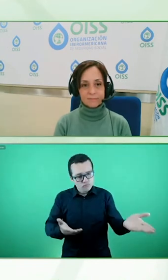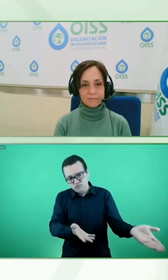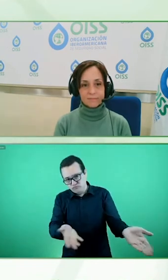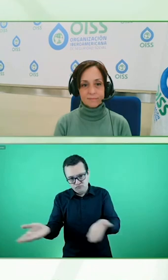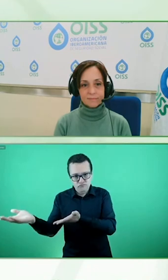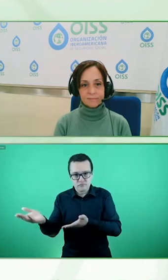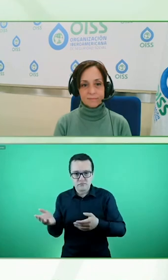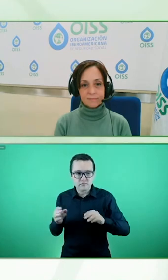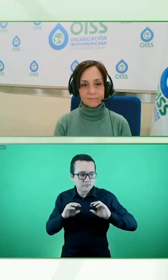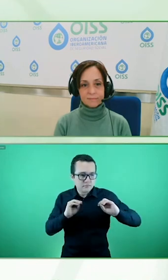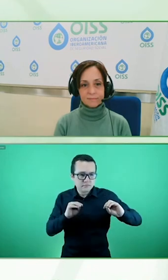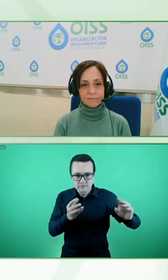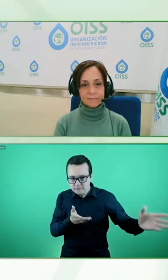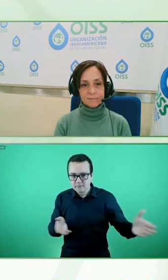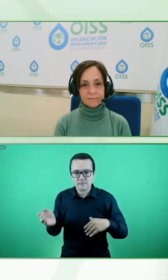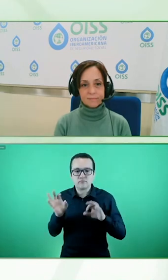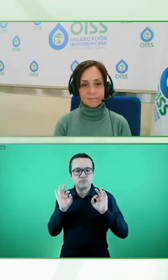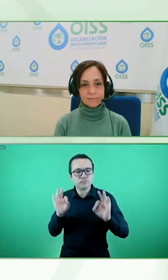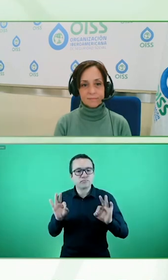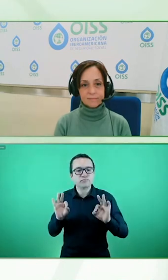tener los skills que las empresas están necesitando